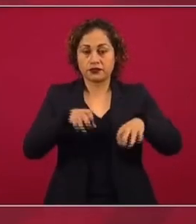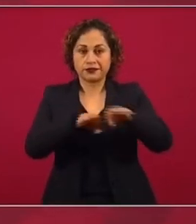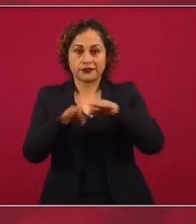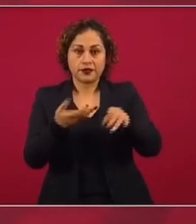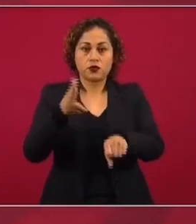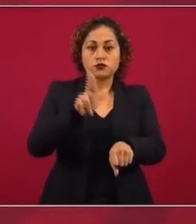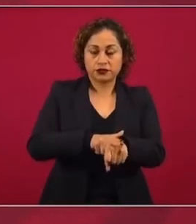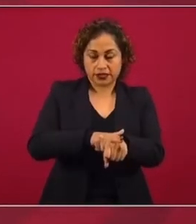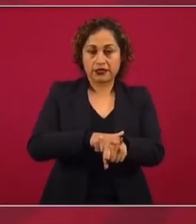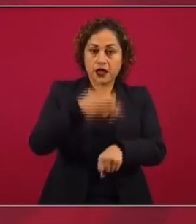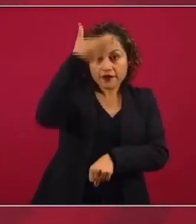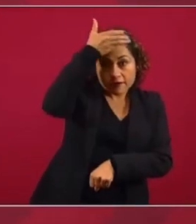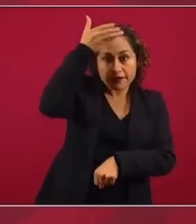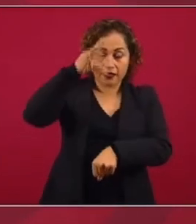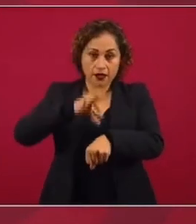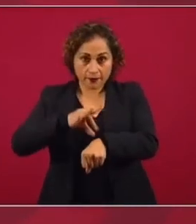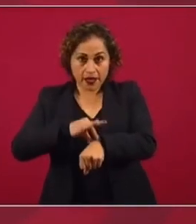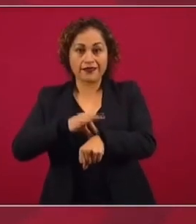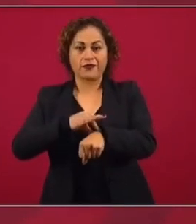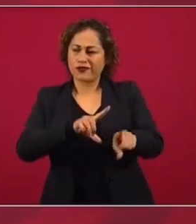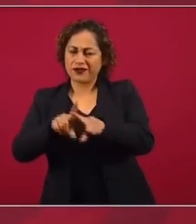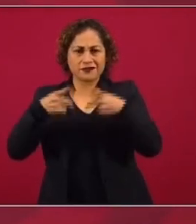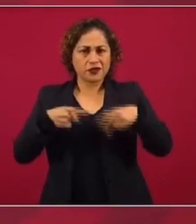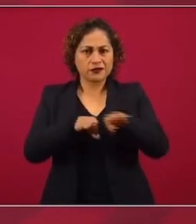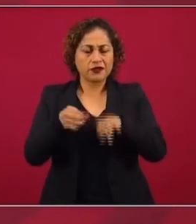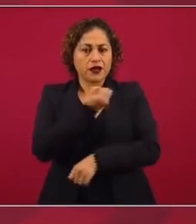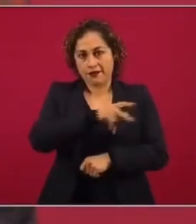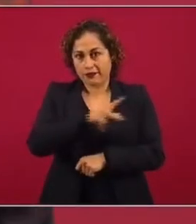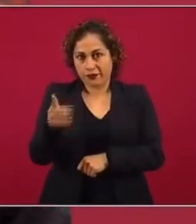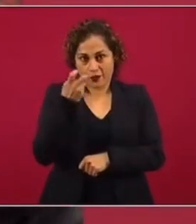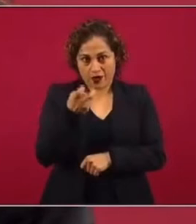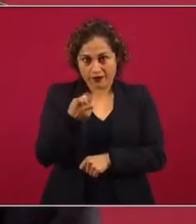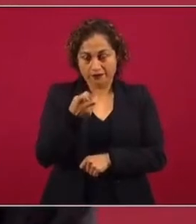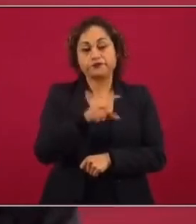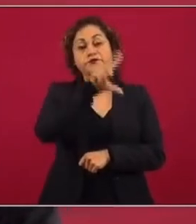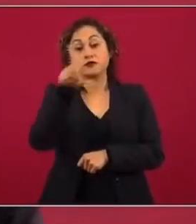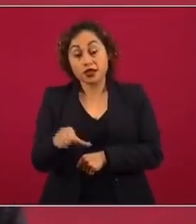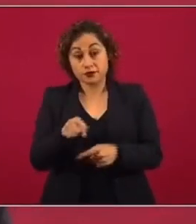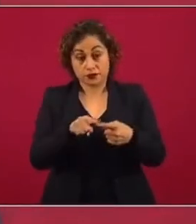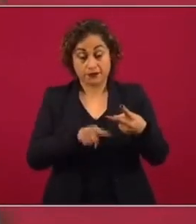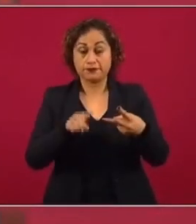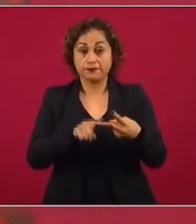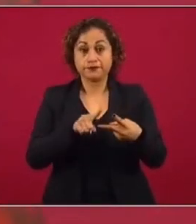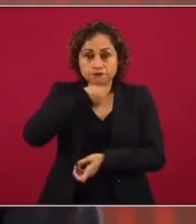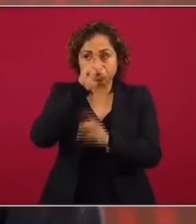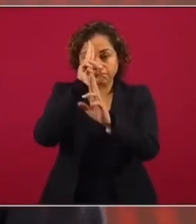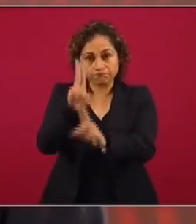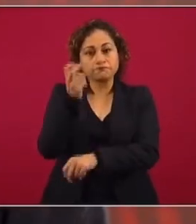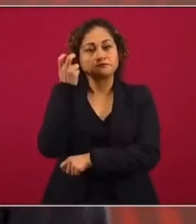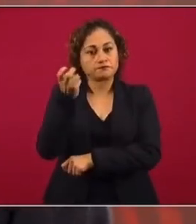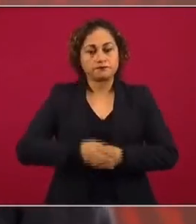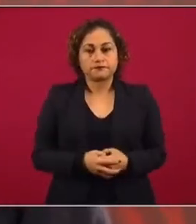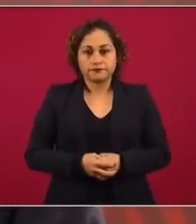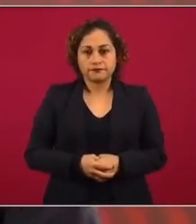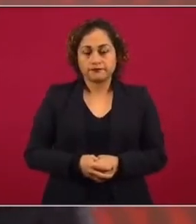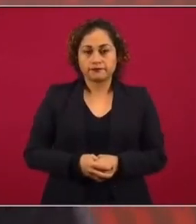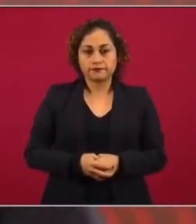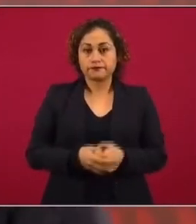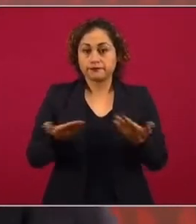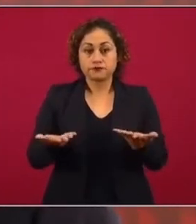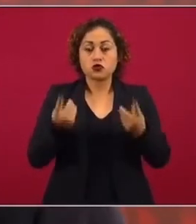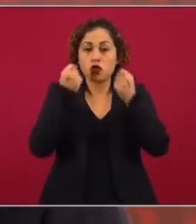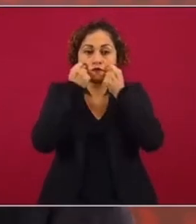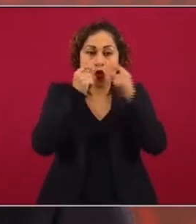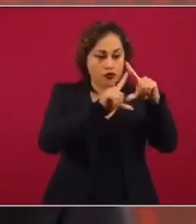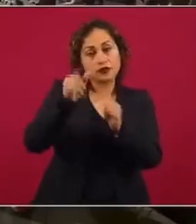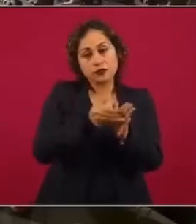trabajadores de la salud, del sector público y del sector privado que atienden COVID. El segundo grupo son los adultos mayores, también, estén donde